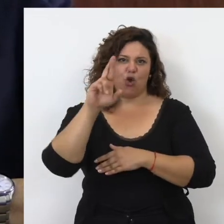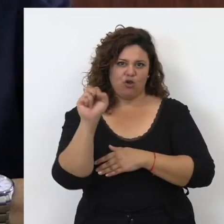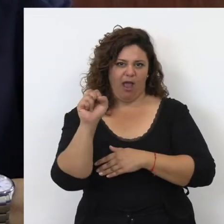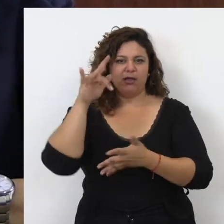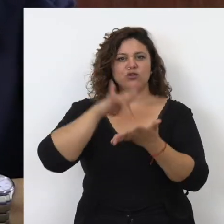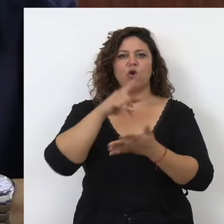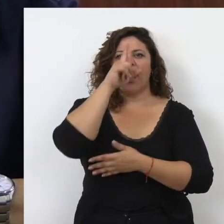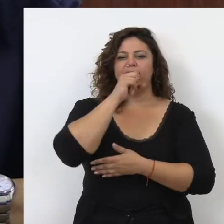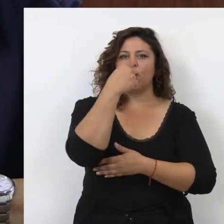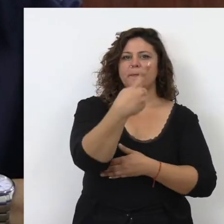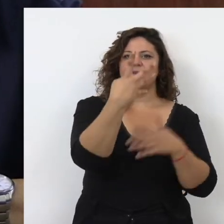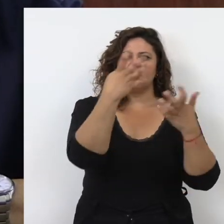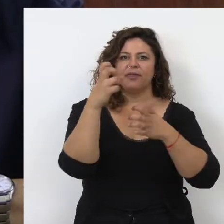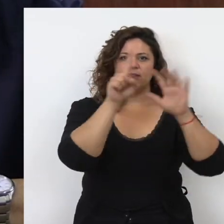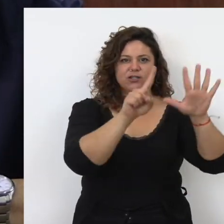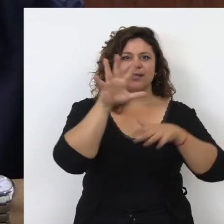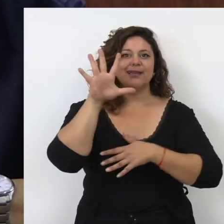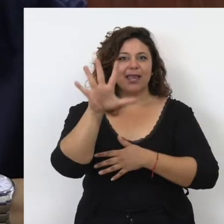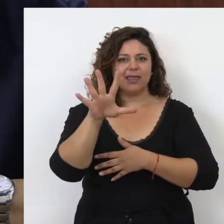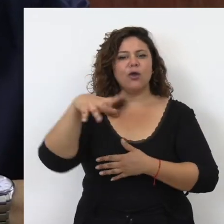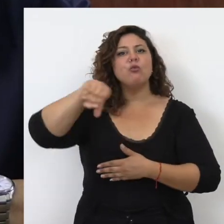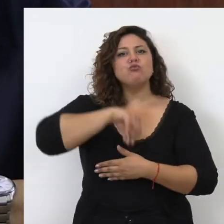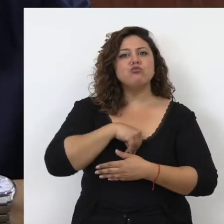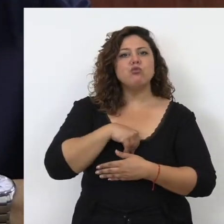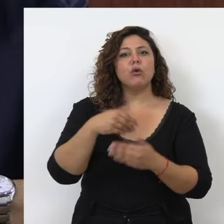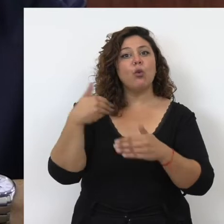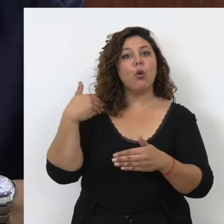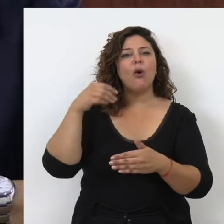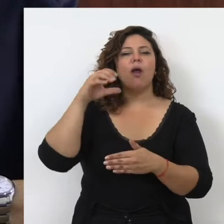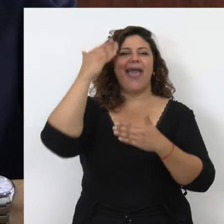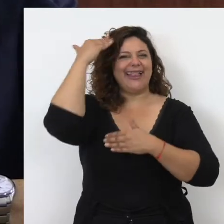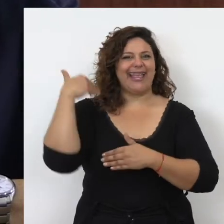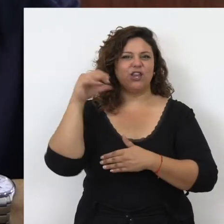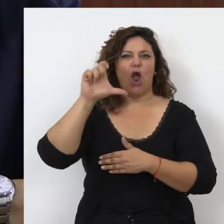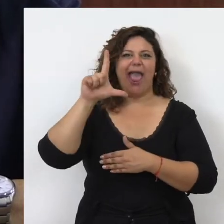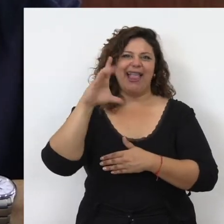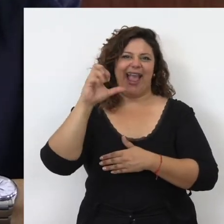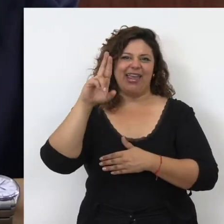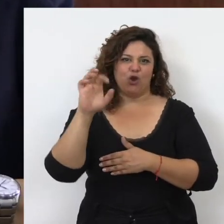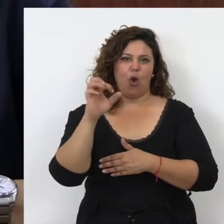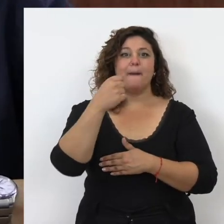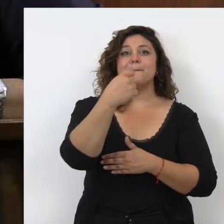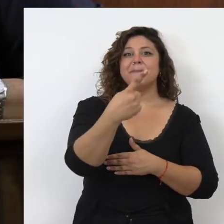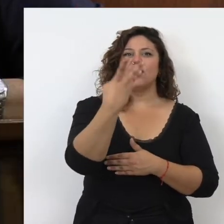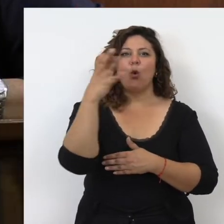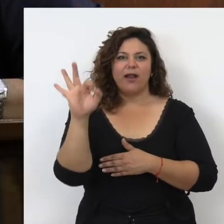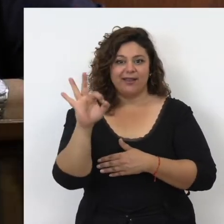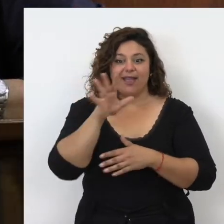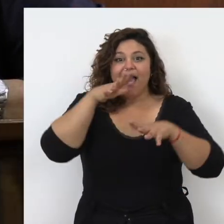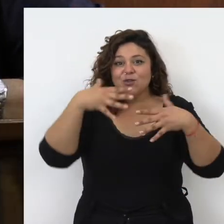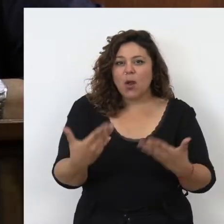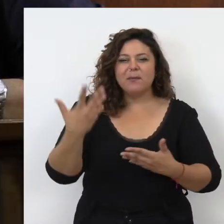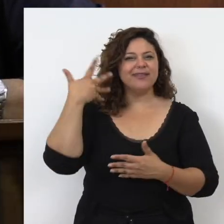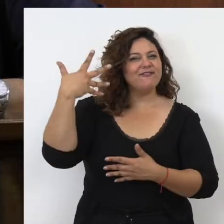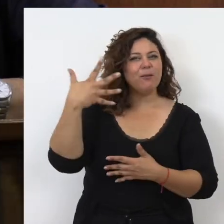actual Irak, en el año 965 y fadeció en el Cairo en 1040, es conocido en el